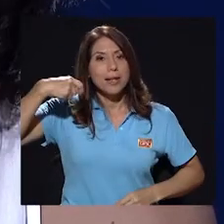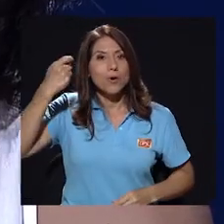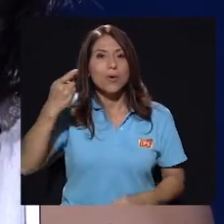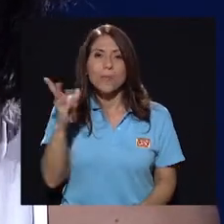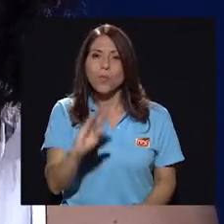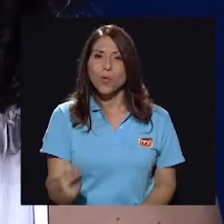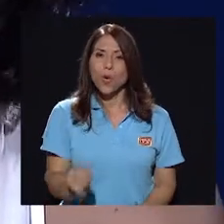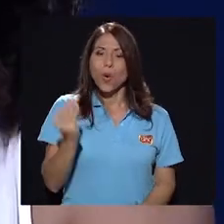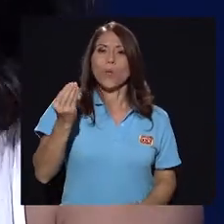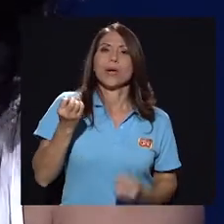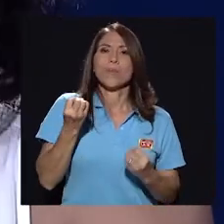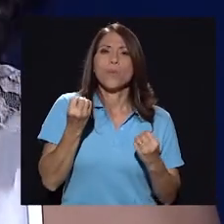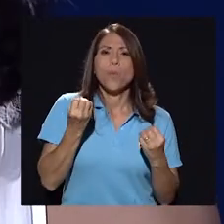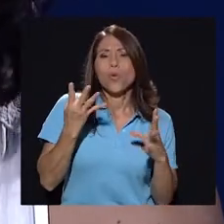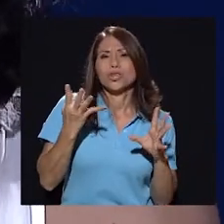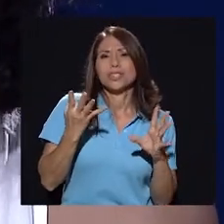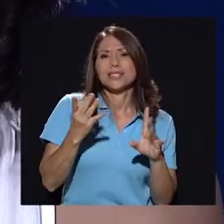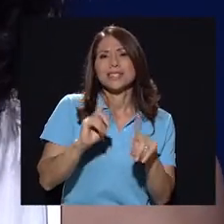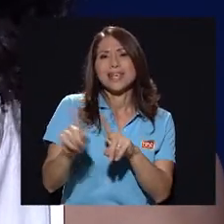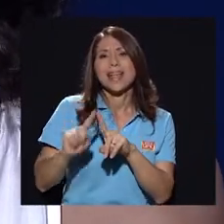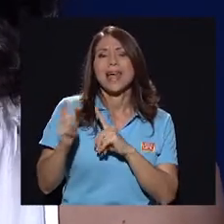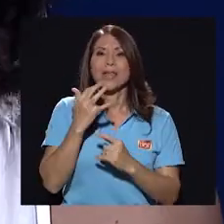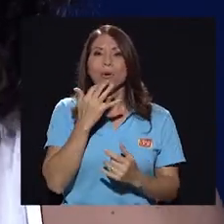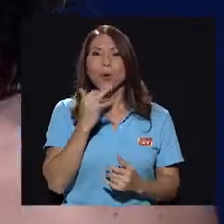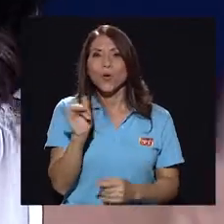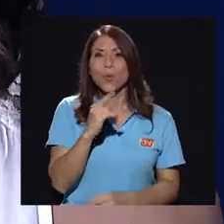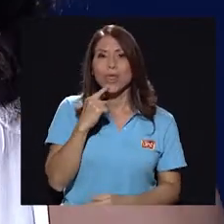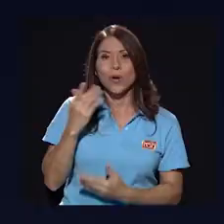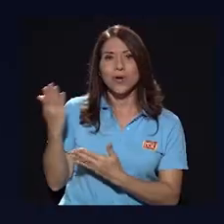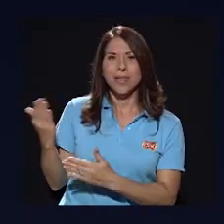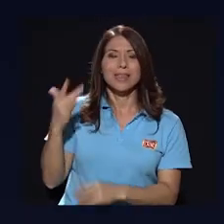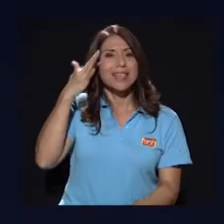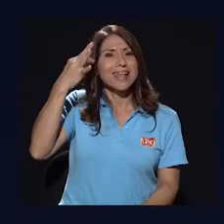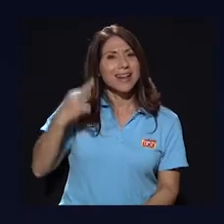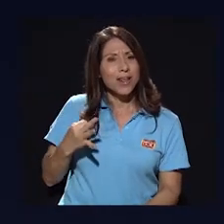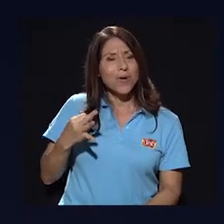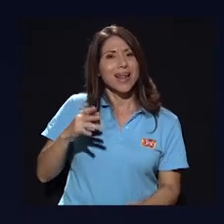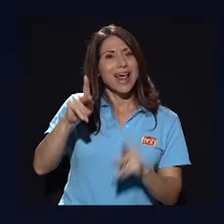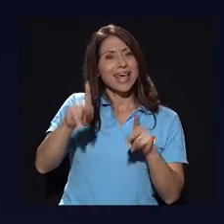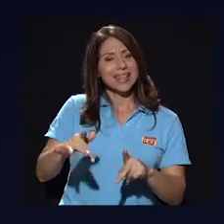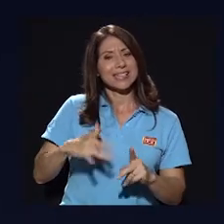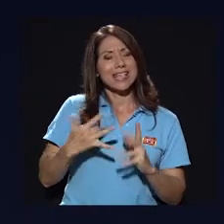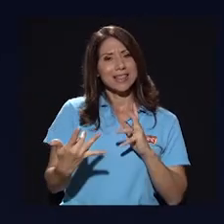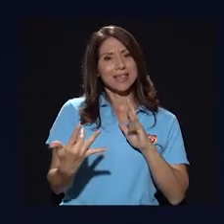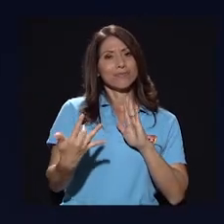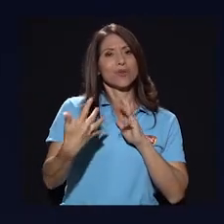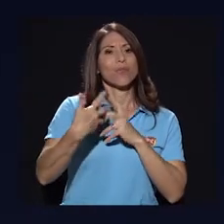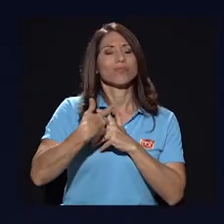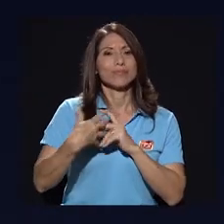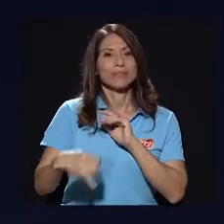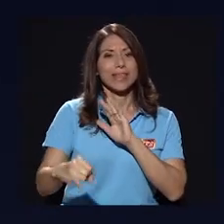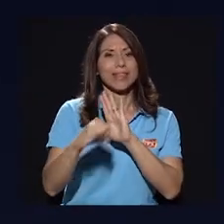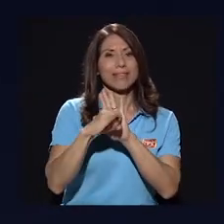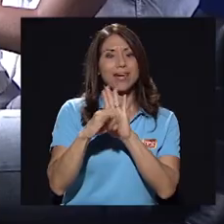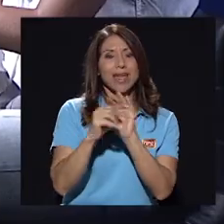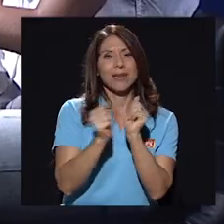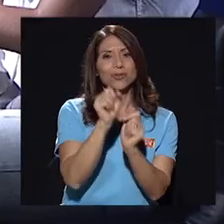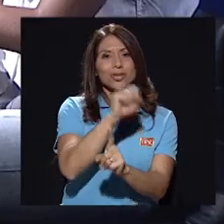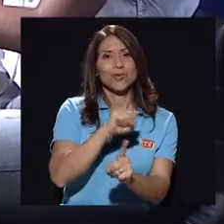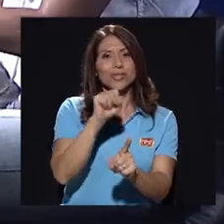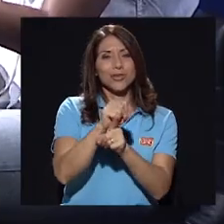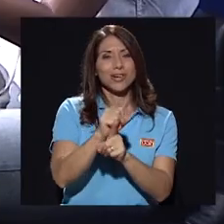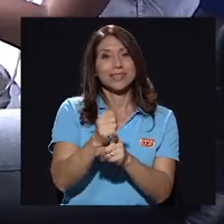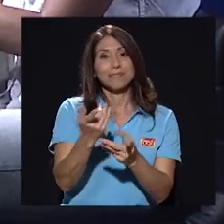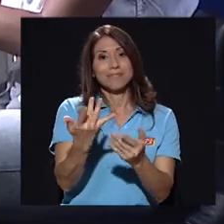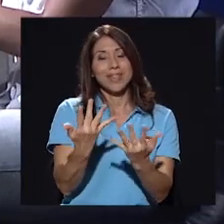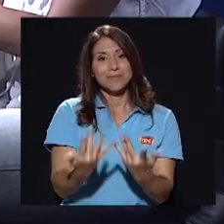una película muy joven, muy llena de color, como dijo Nati, creo que la gente se puede identificar mucho con diferentes situaciones y